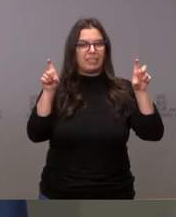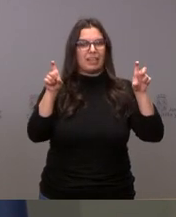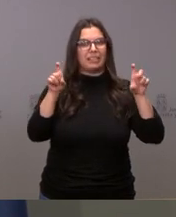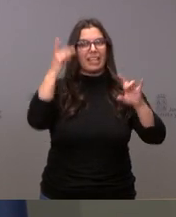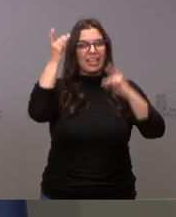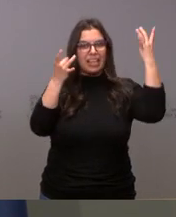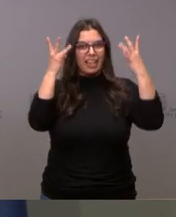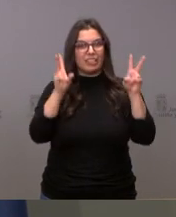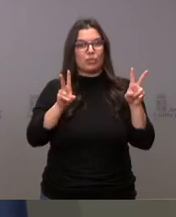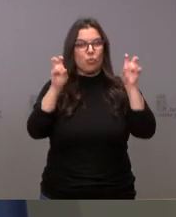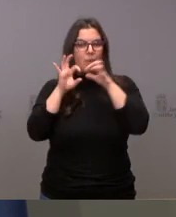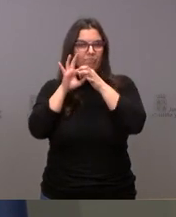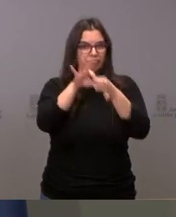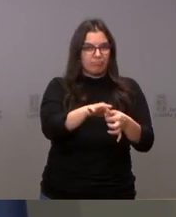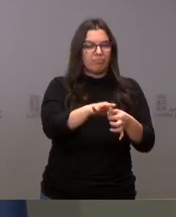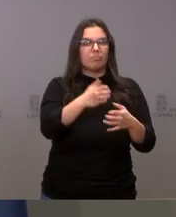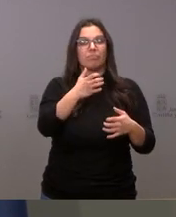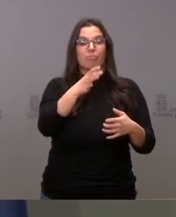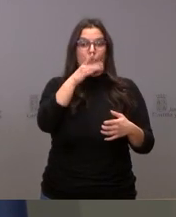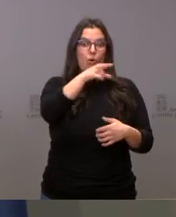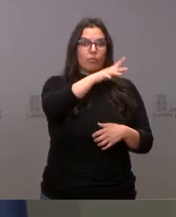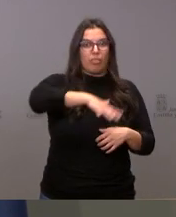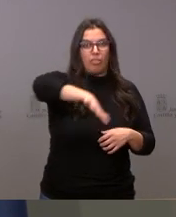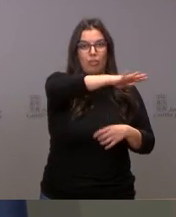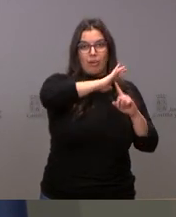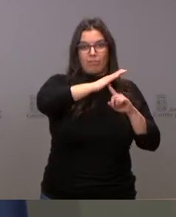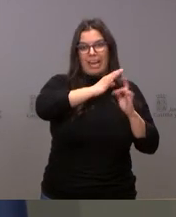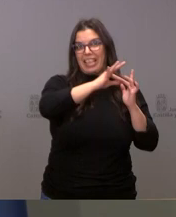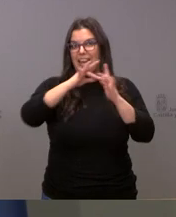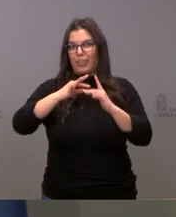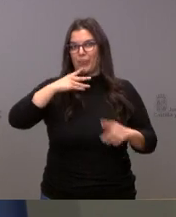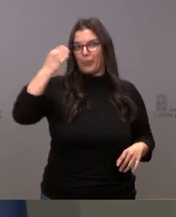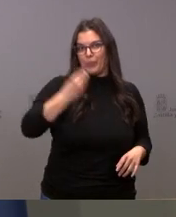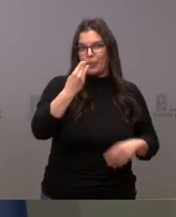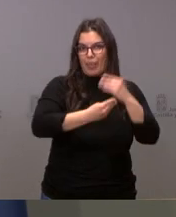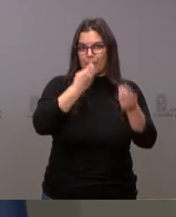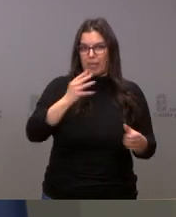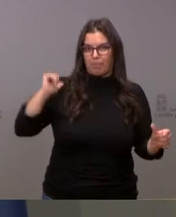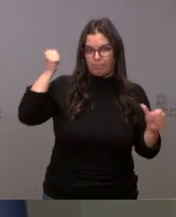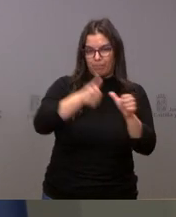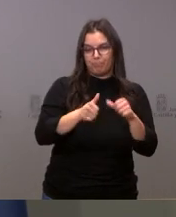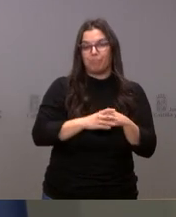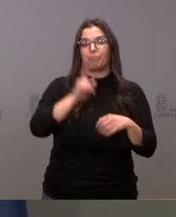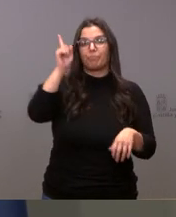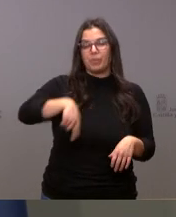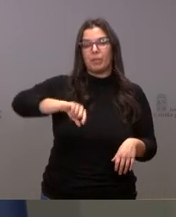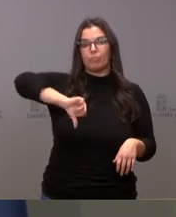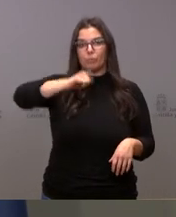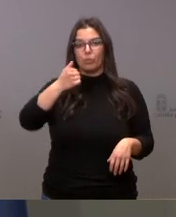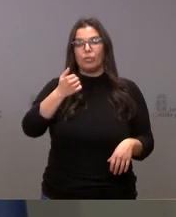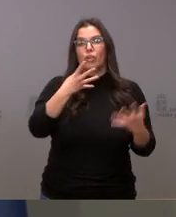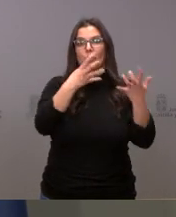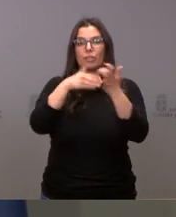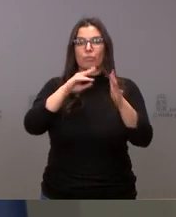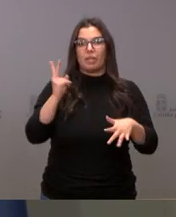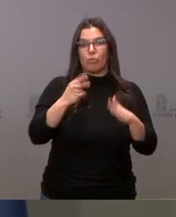iniciativas de carácter empresarial como consecuencia de ese liderazgo, de ese saber hacer. Y, asimismo, se han aprobado más de 900